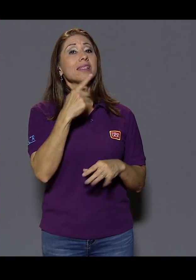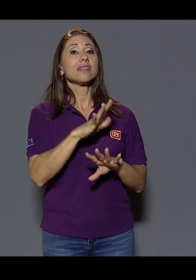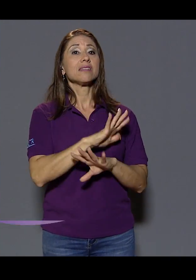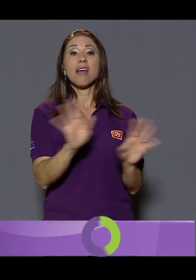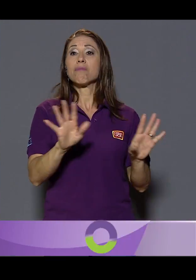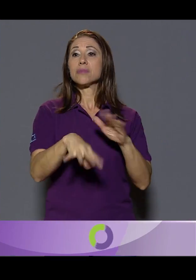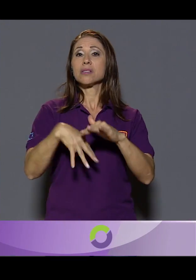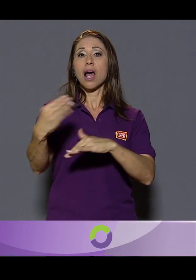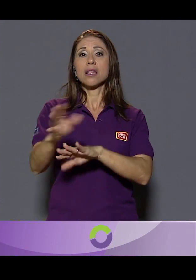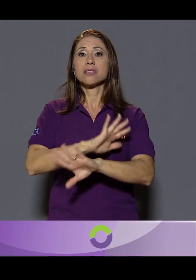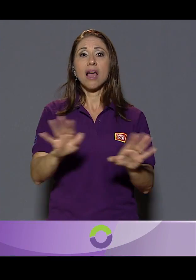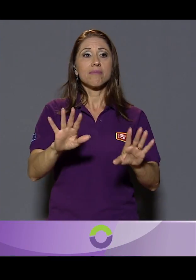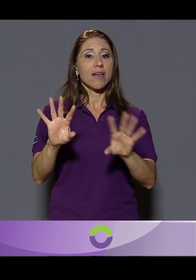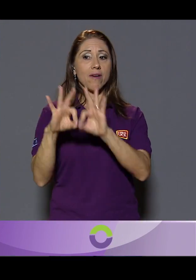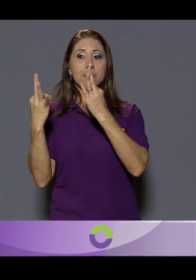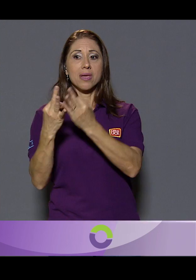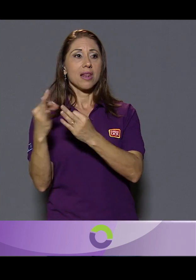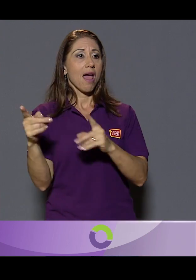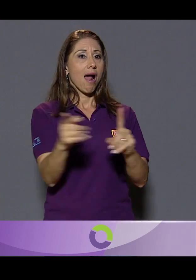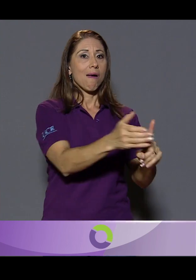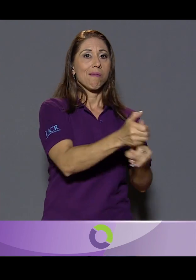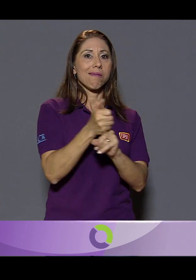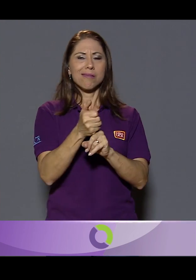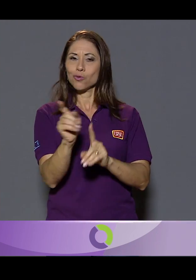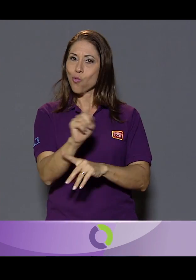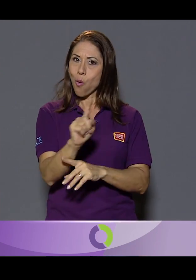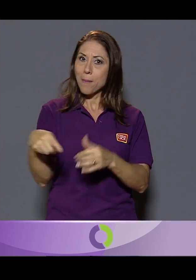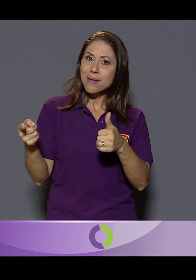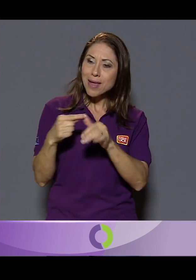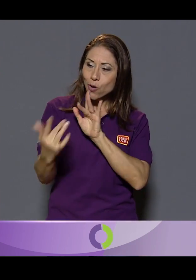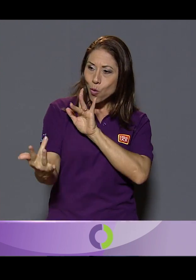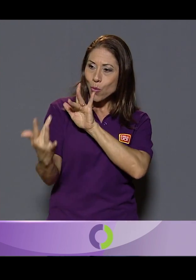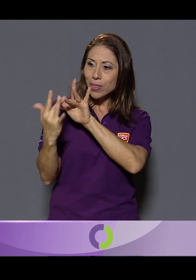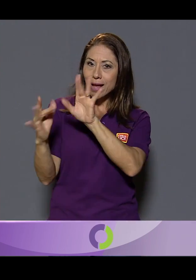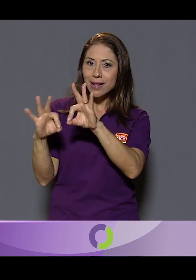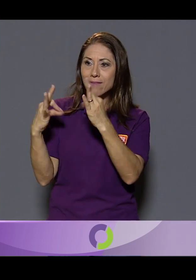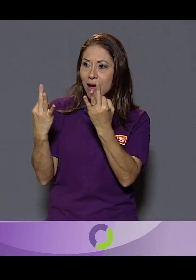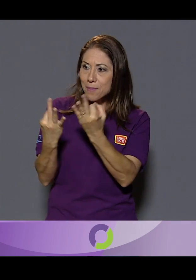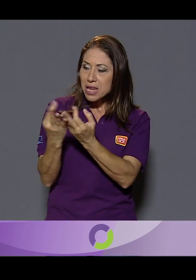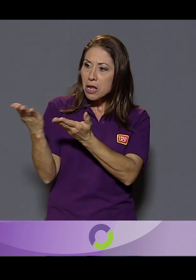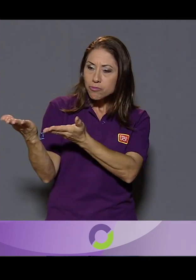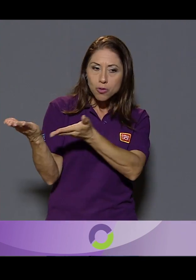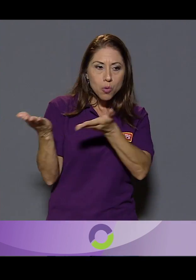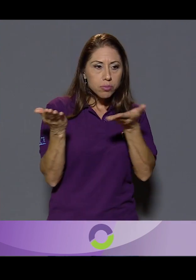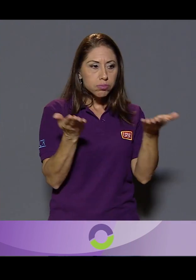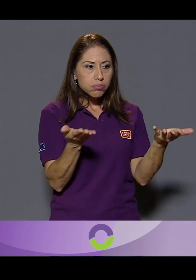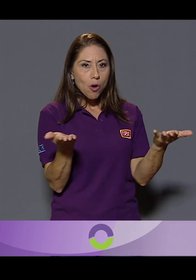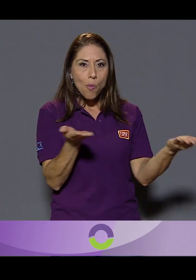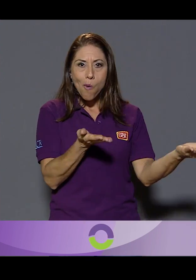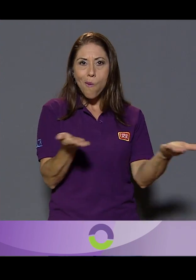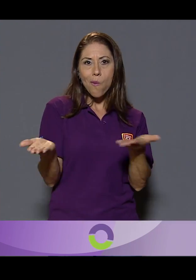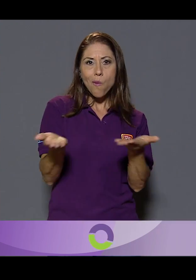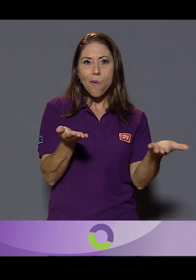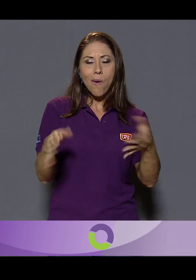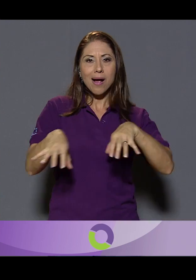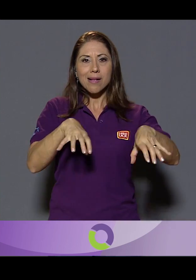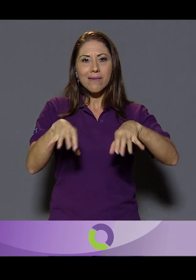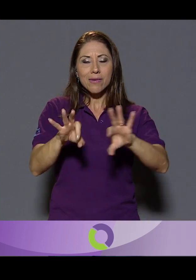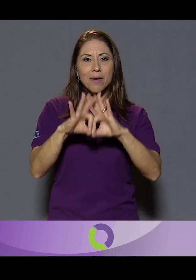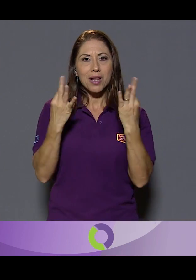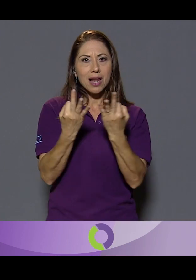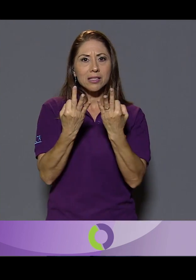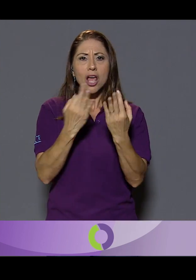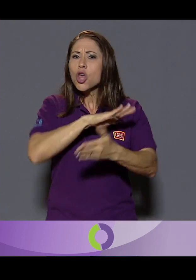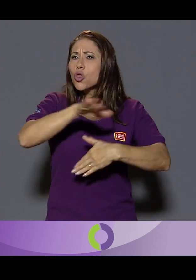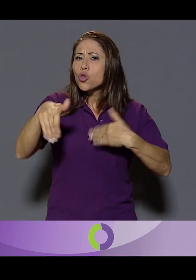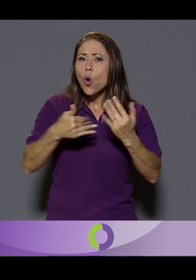solamente, es decir, tiene la salida y se lo lleva a la familia. Inicia por contactar a esa familia, acercarla al usuario y ver cuáles son